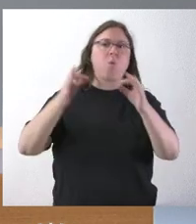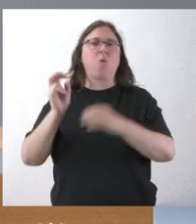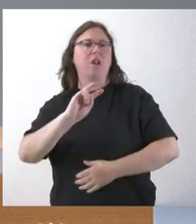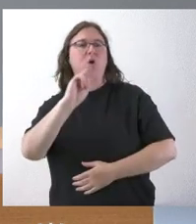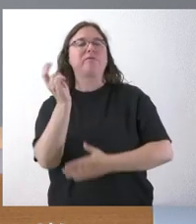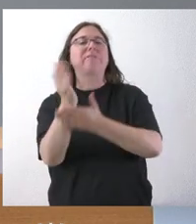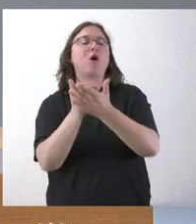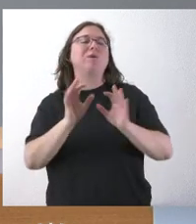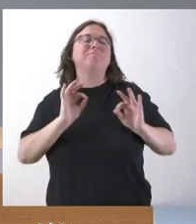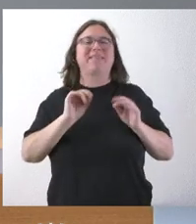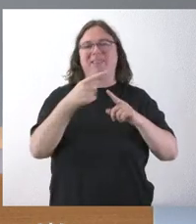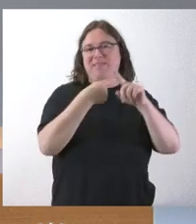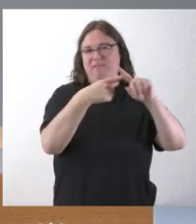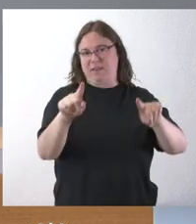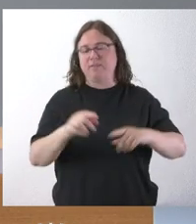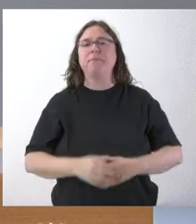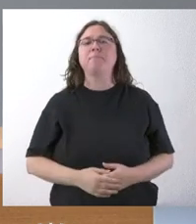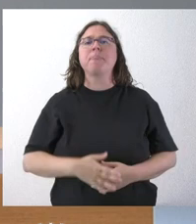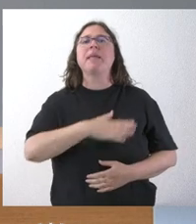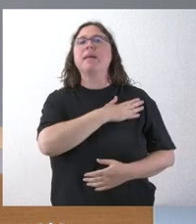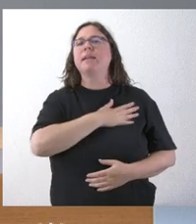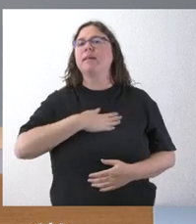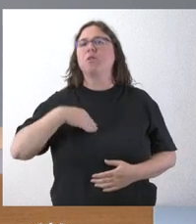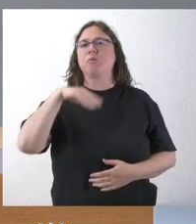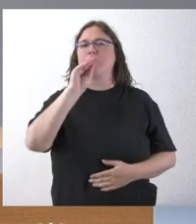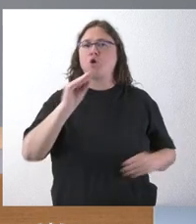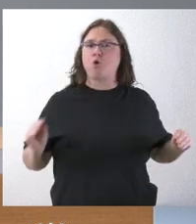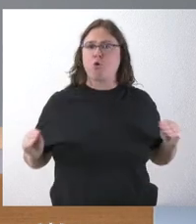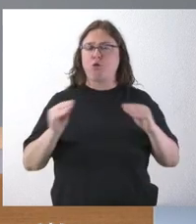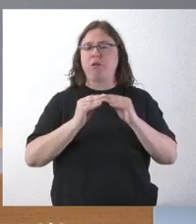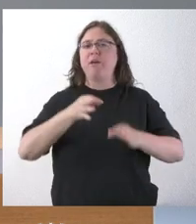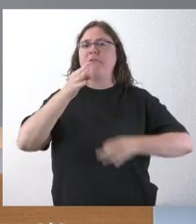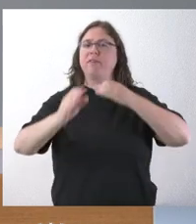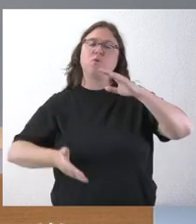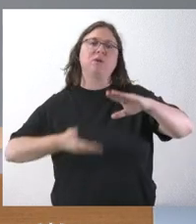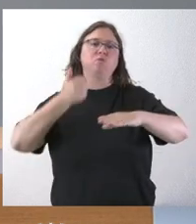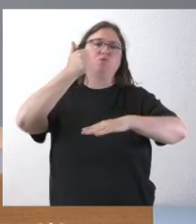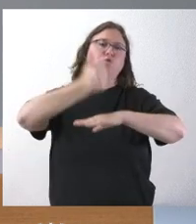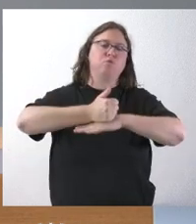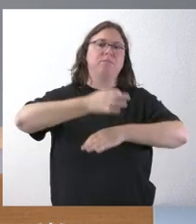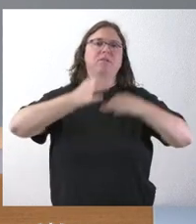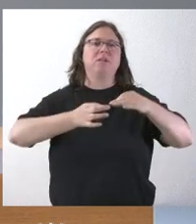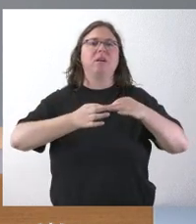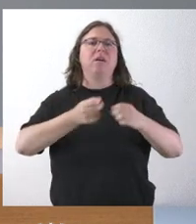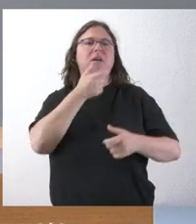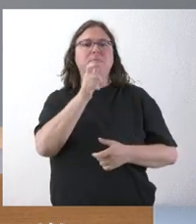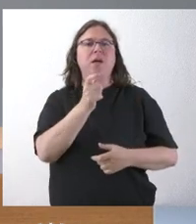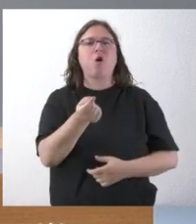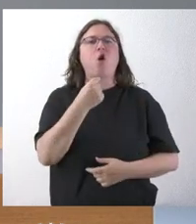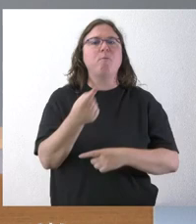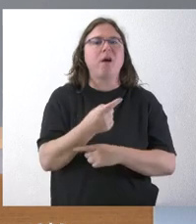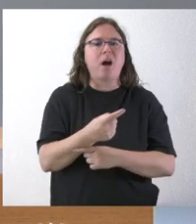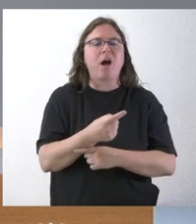autonomías. Y luego quería preguntar si coinciden con el TSJ de Castileón en que expresiones como come gambas, sanguijuelas o pársitos